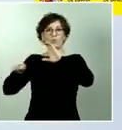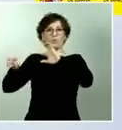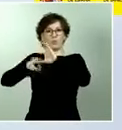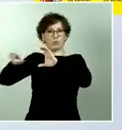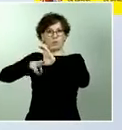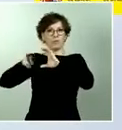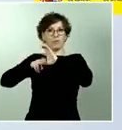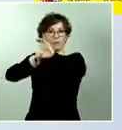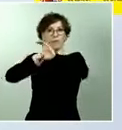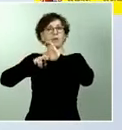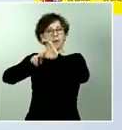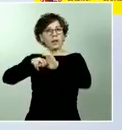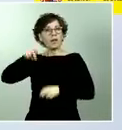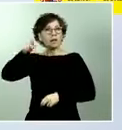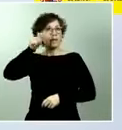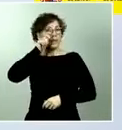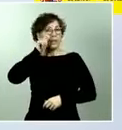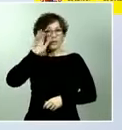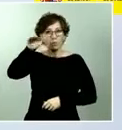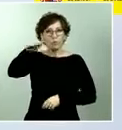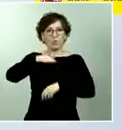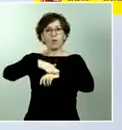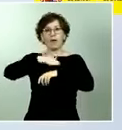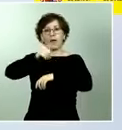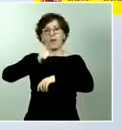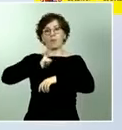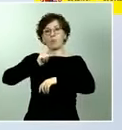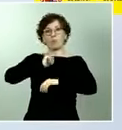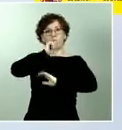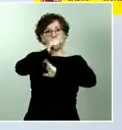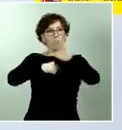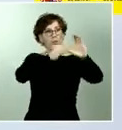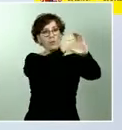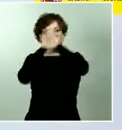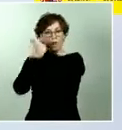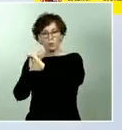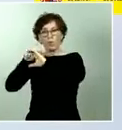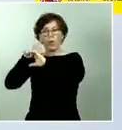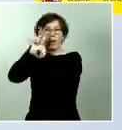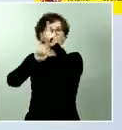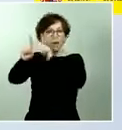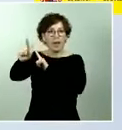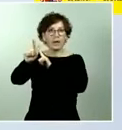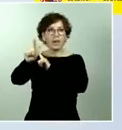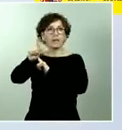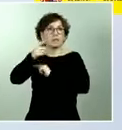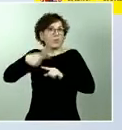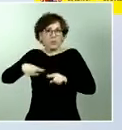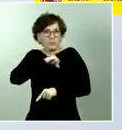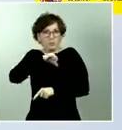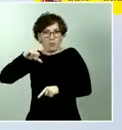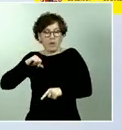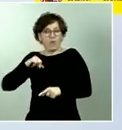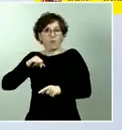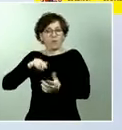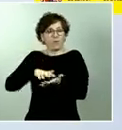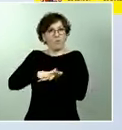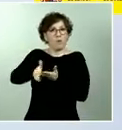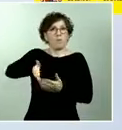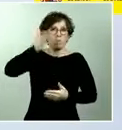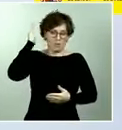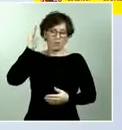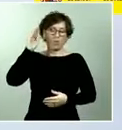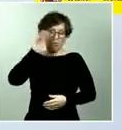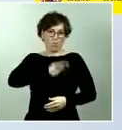los que se contratan para determinadas viajes o trayectos privados el impacto es demoledor en este caso y en otros